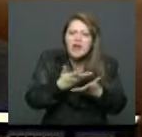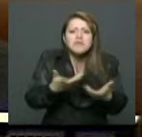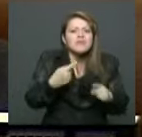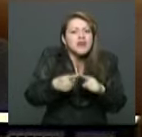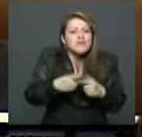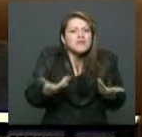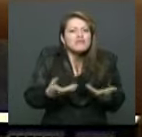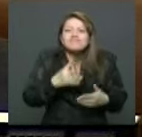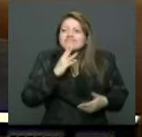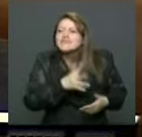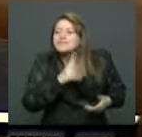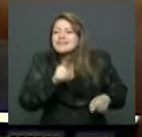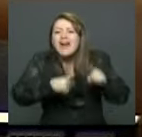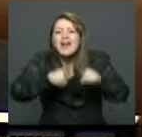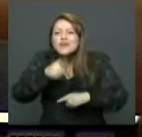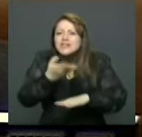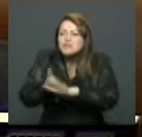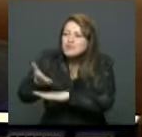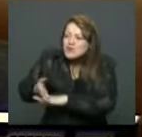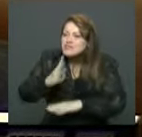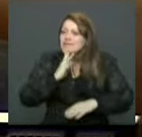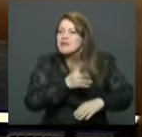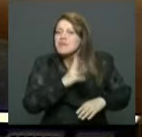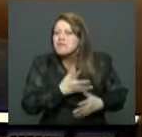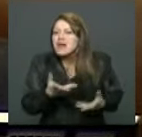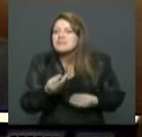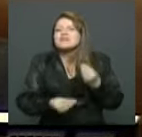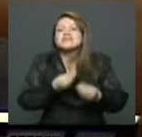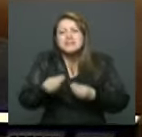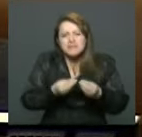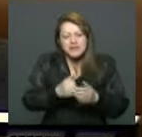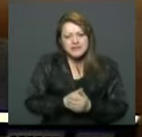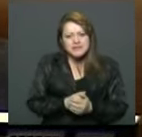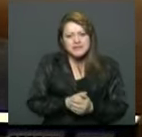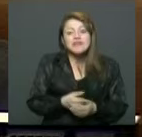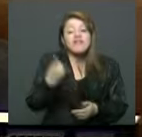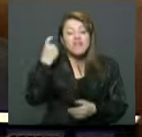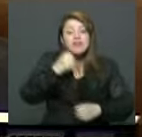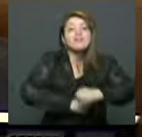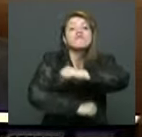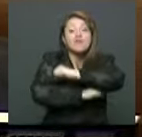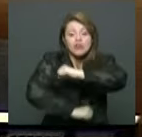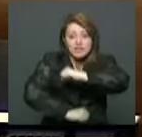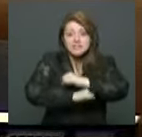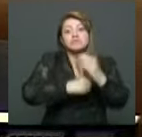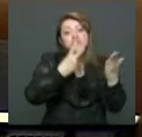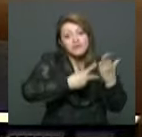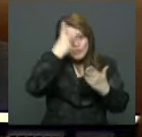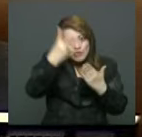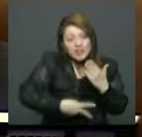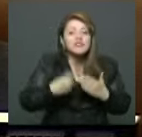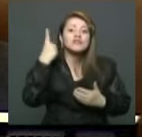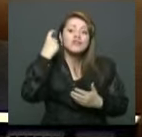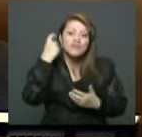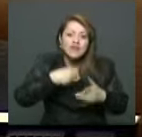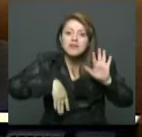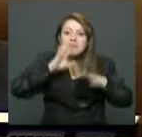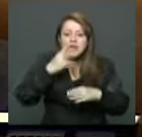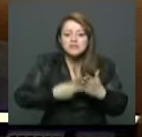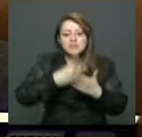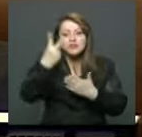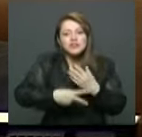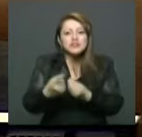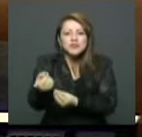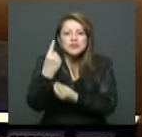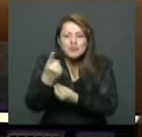obtenerlo mediante las elecciones para su propio beneficio y desde el fortalecimiento de sus proyectos, en muchos casos no los proyectos políticos colectivos,